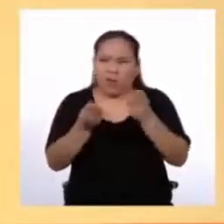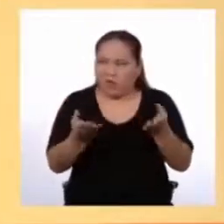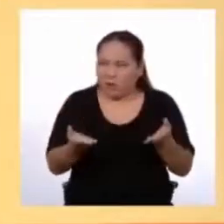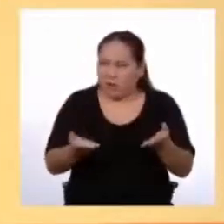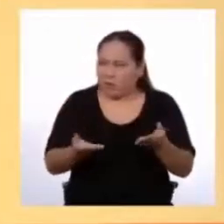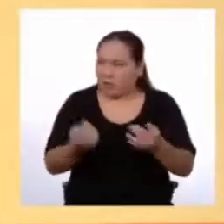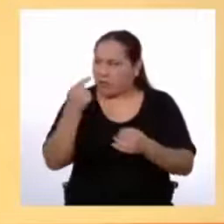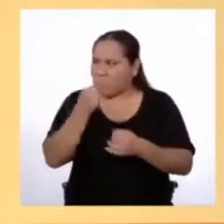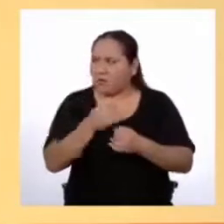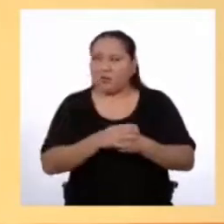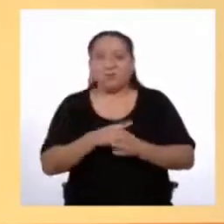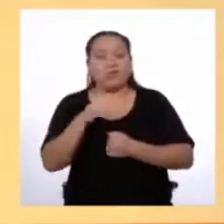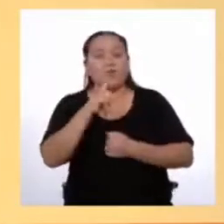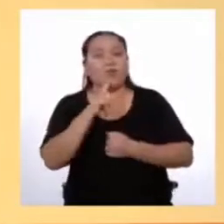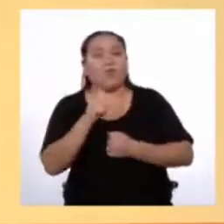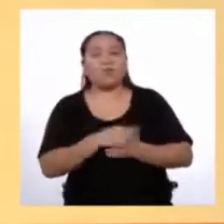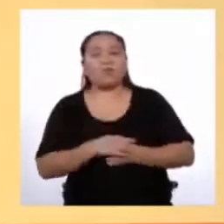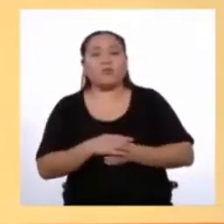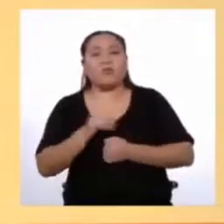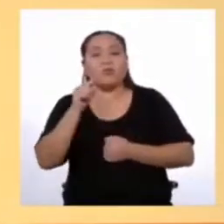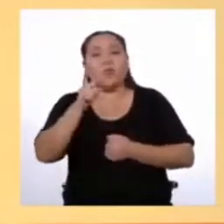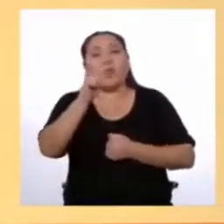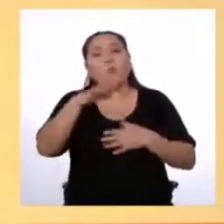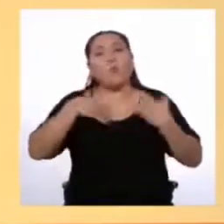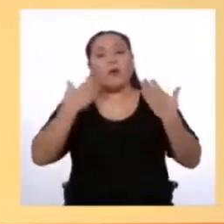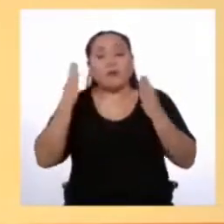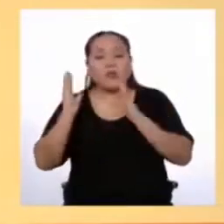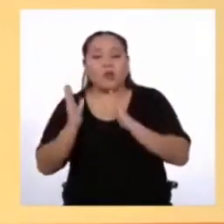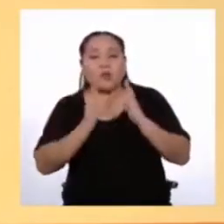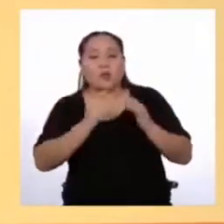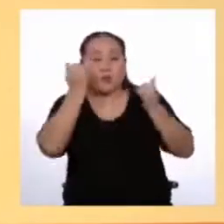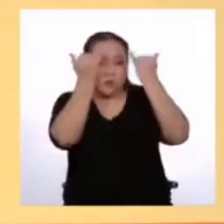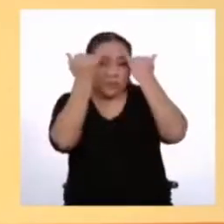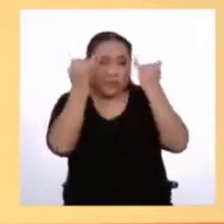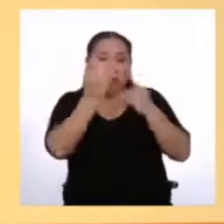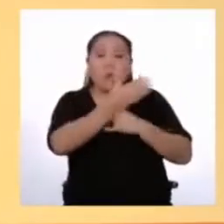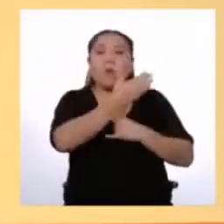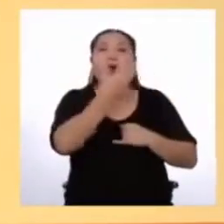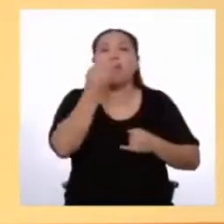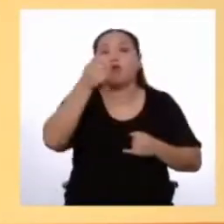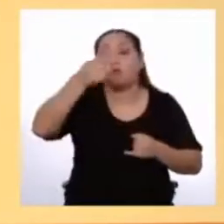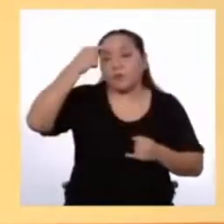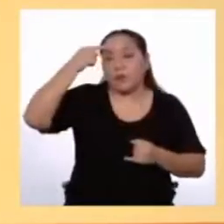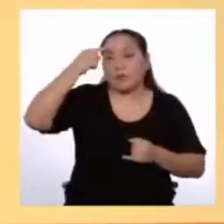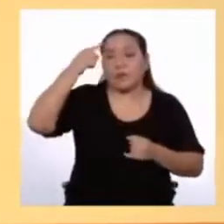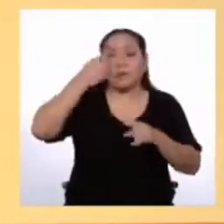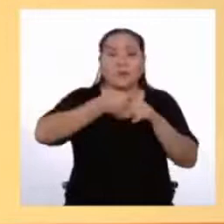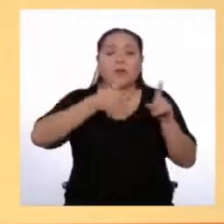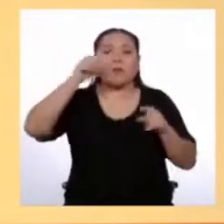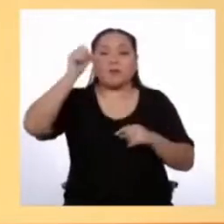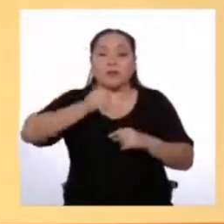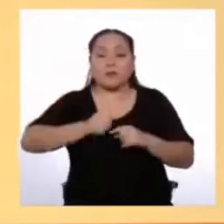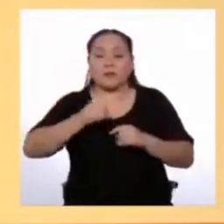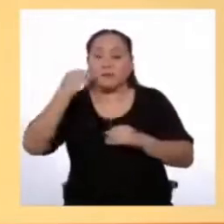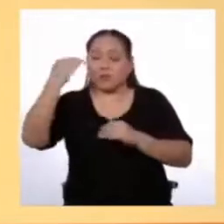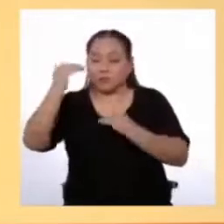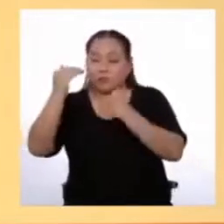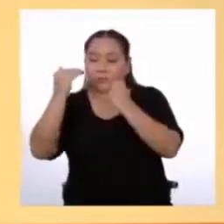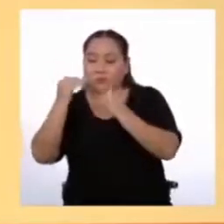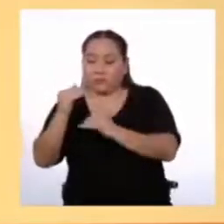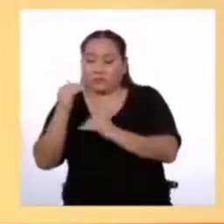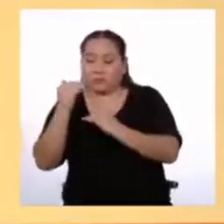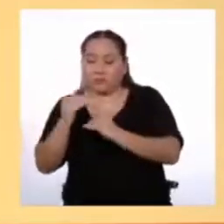modelo Fijo Tú puedes Organizar tus ideas Como mejor te parezca Pero sí Considerando Dentro de tu esquema